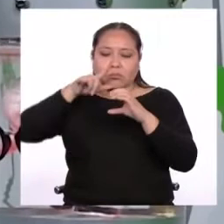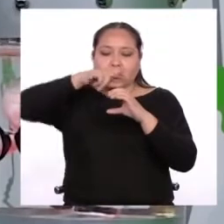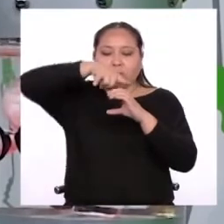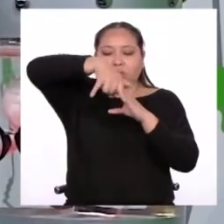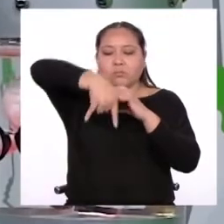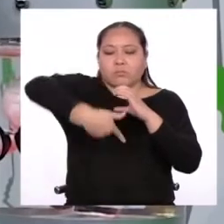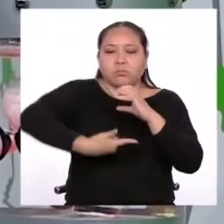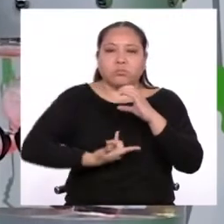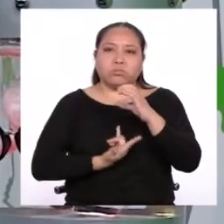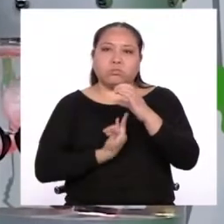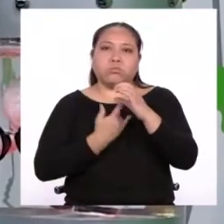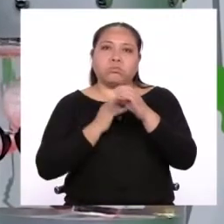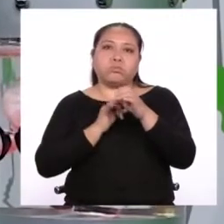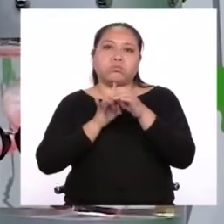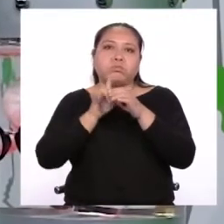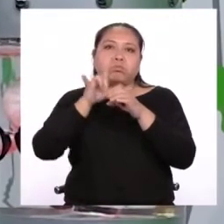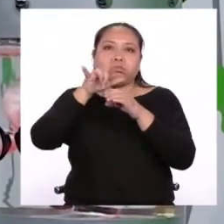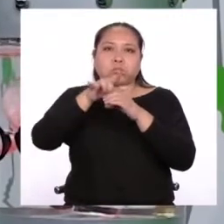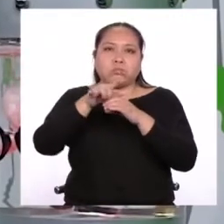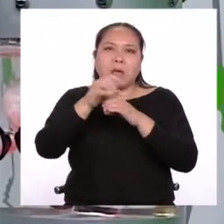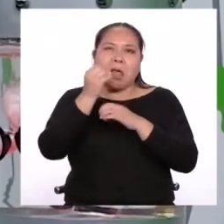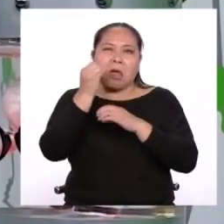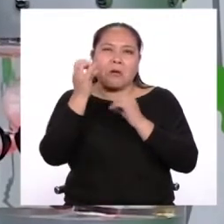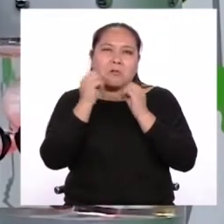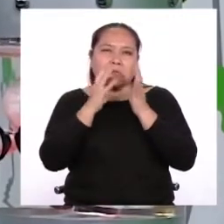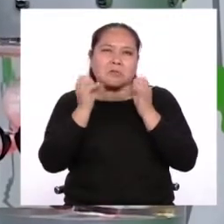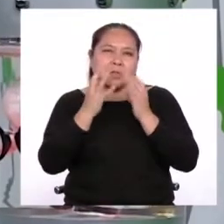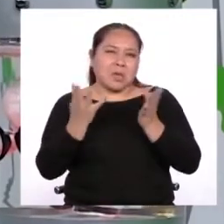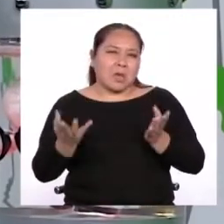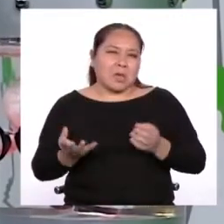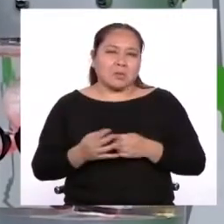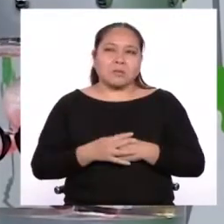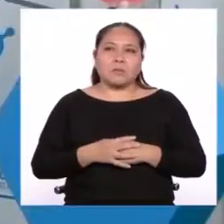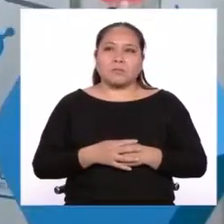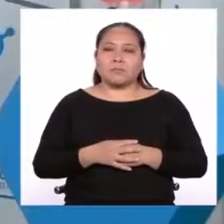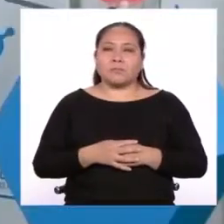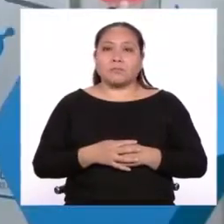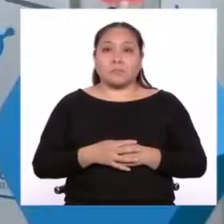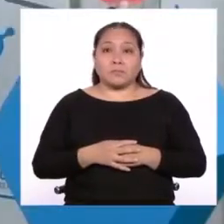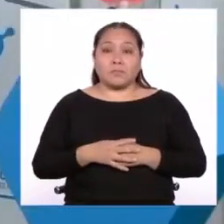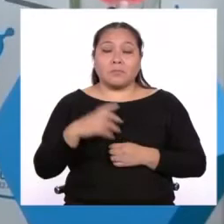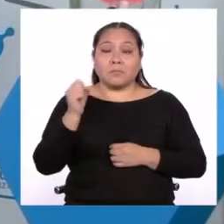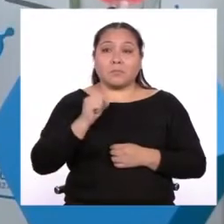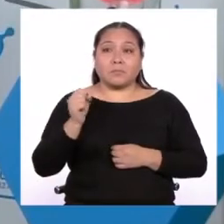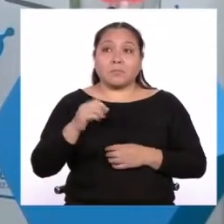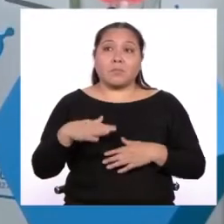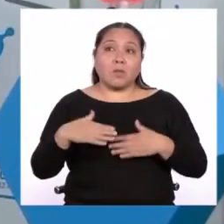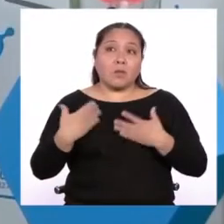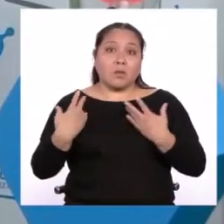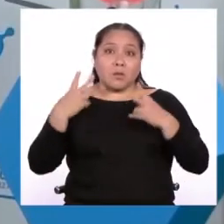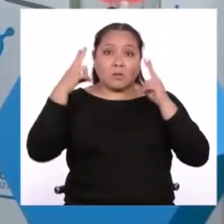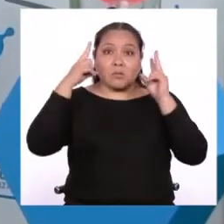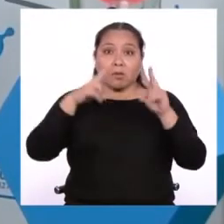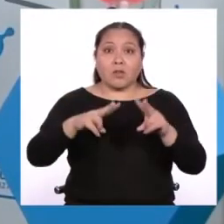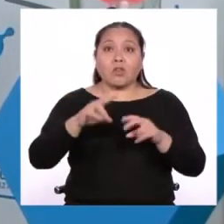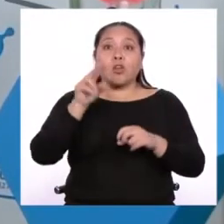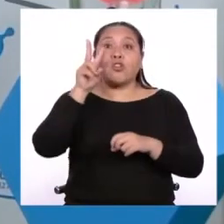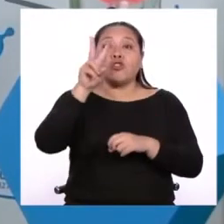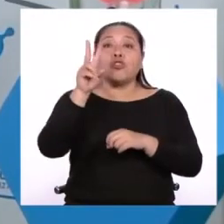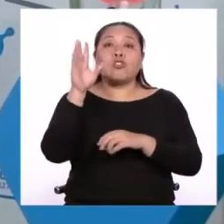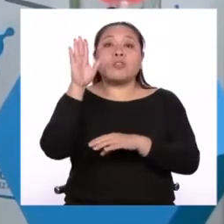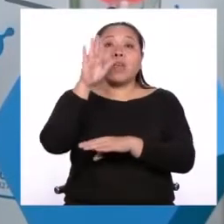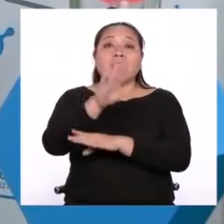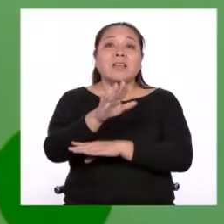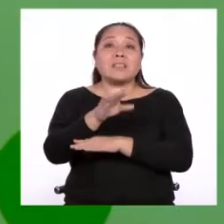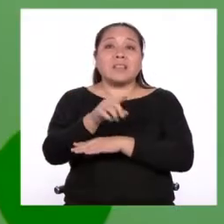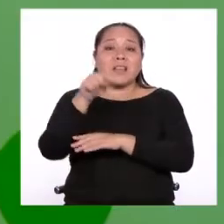tomaría apenas unos días, o incluso hasta menos. De hecho, incluso podrías ver dos atardeceres el